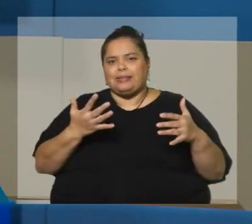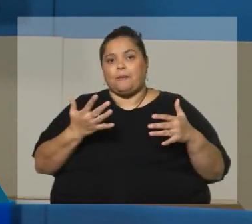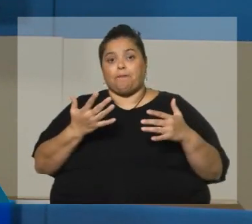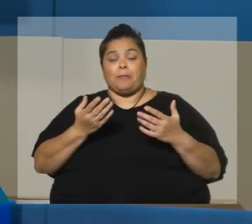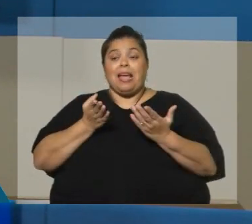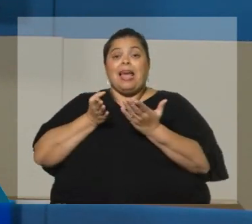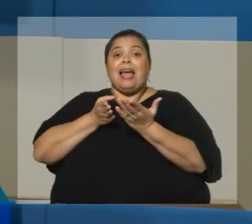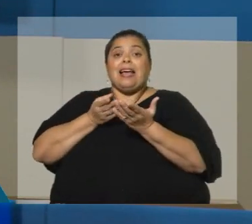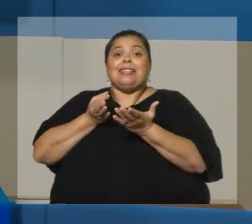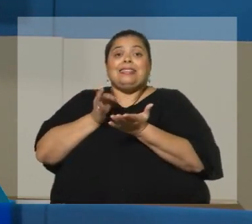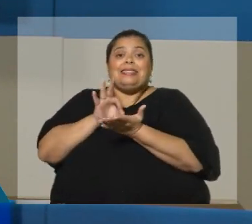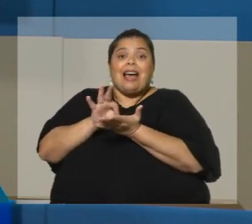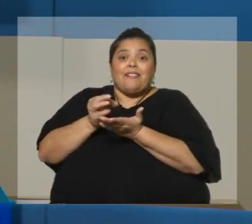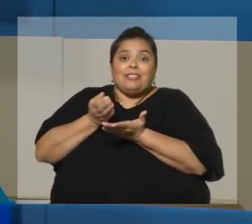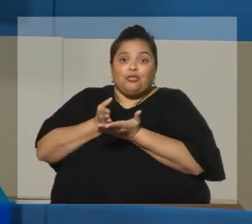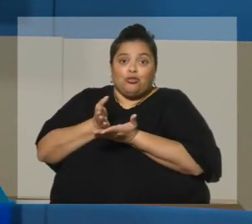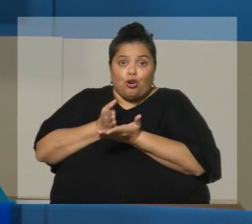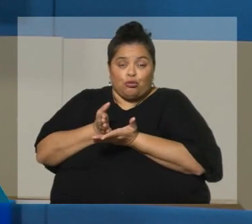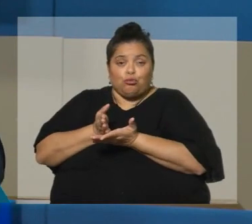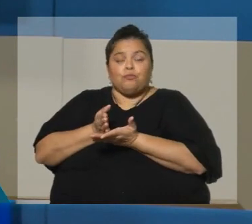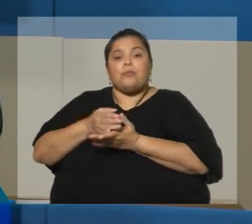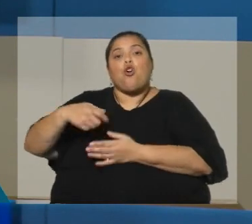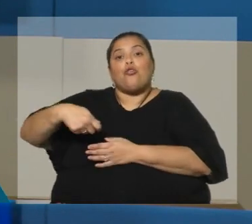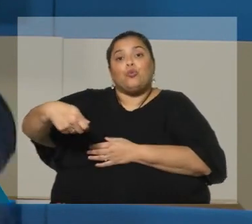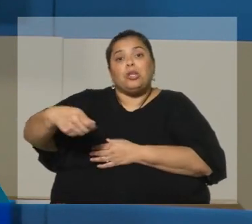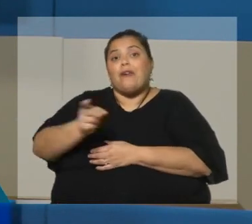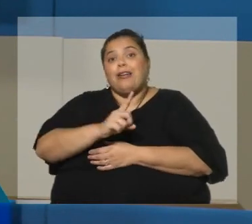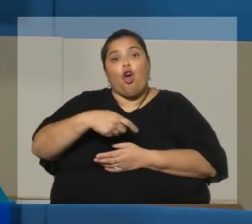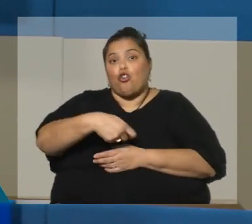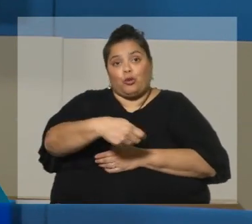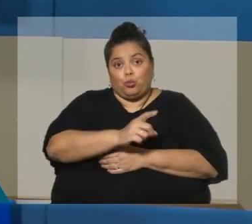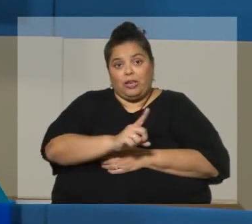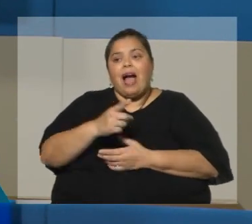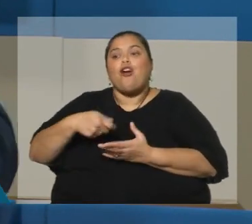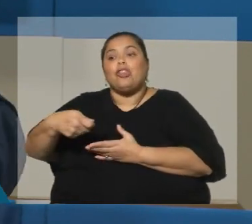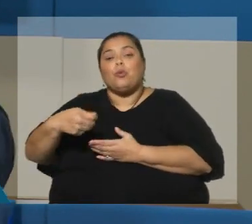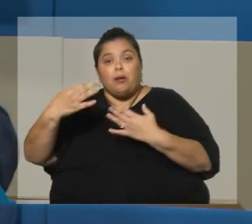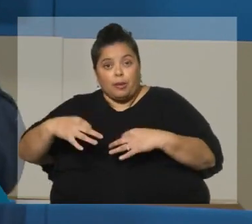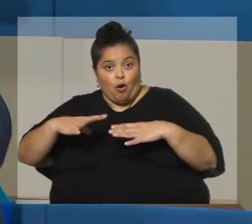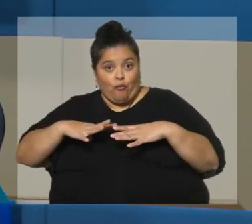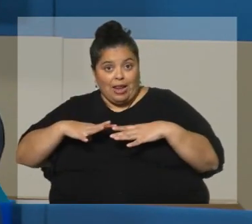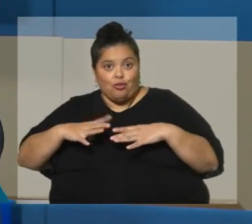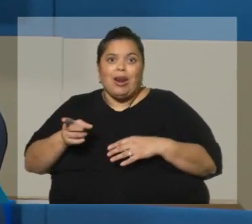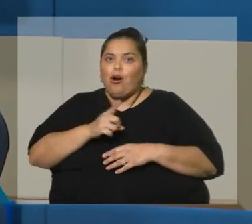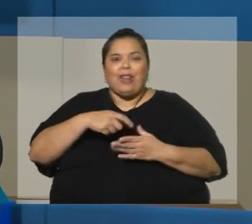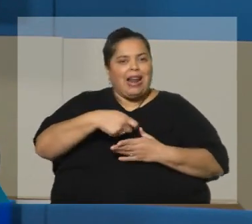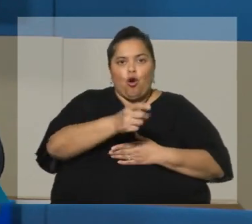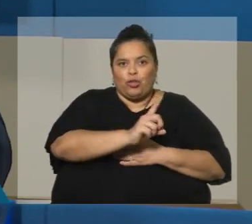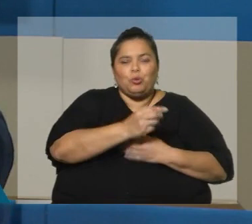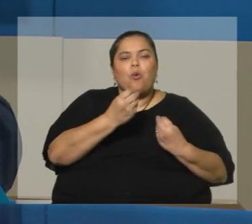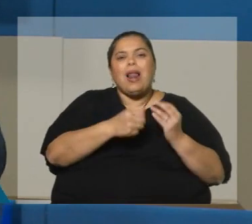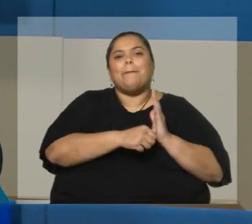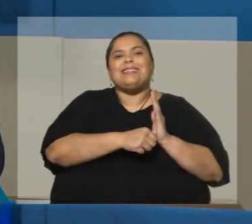prestaciones contributivas de las no contributivas. Las contributivas es la jubilación. La no contributiva es la pensión por discapacidad